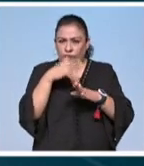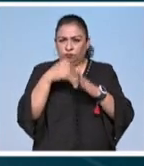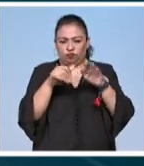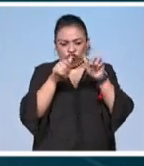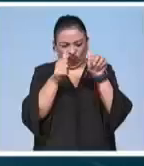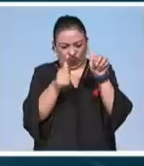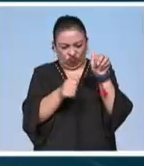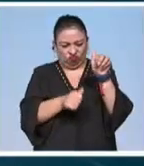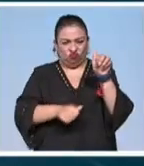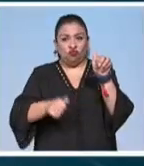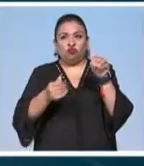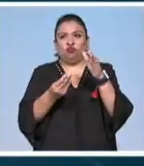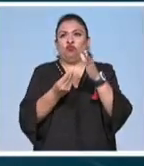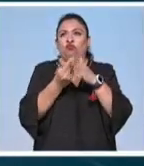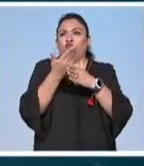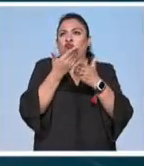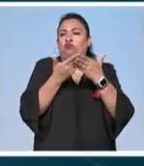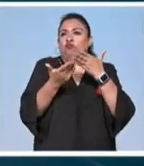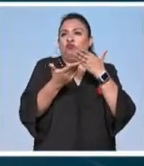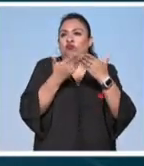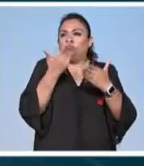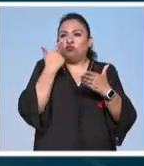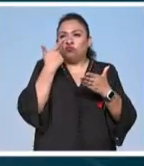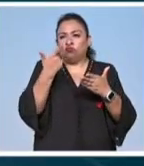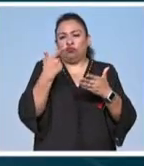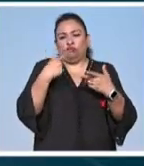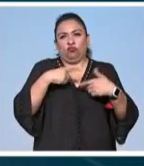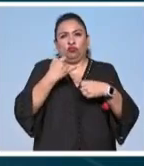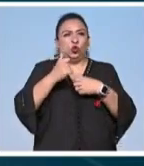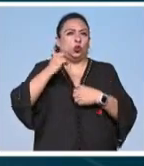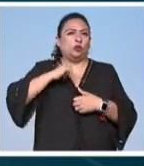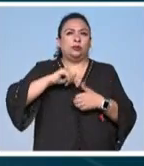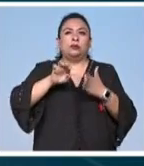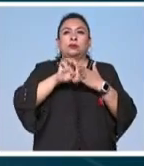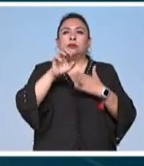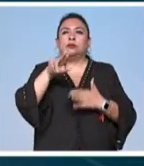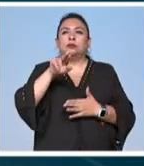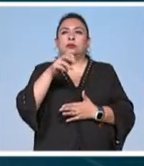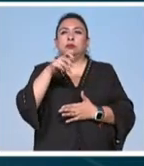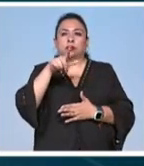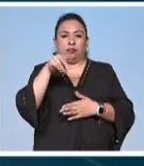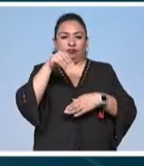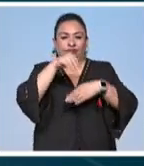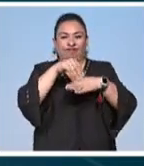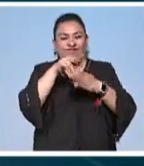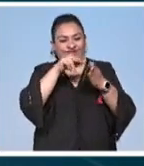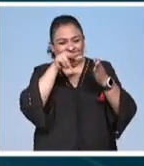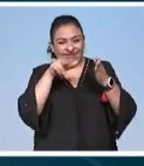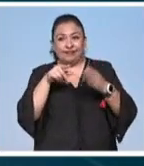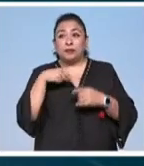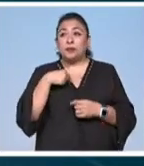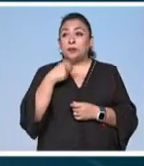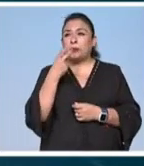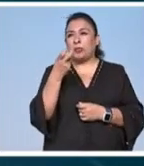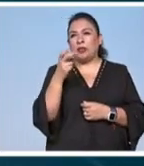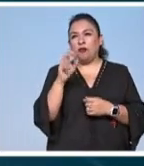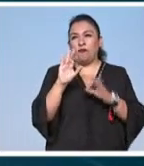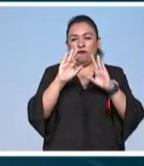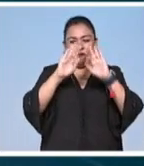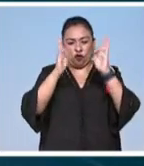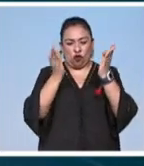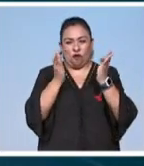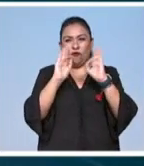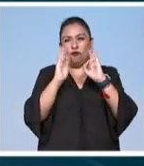obras escultóricas innovadoras que delinean personajes míticos como los nahuales es una figura